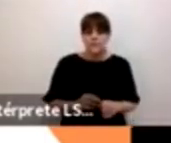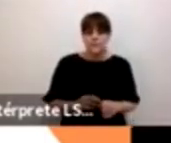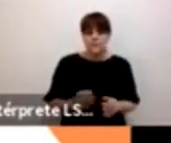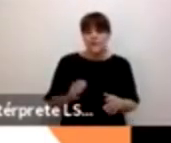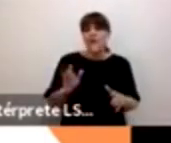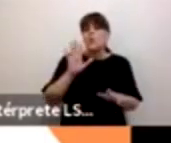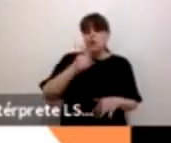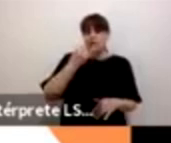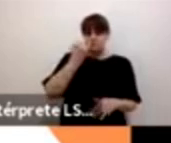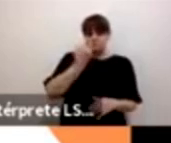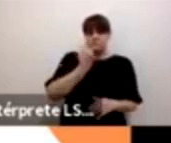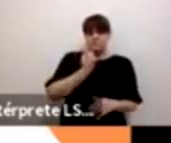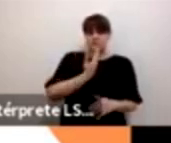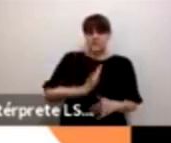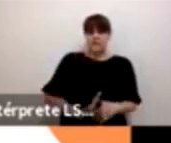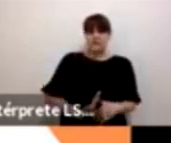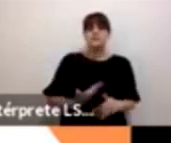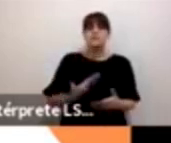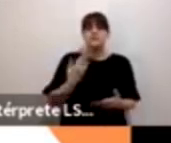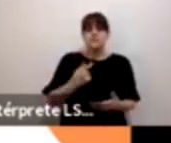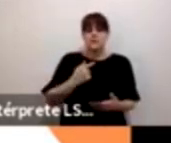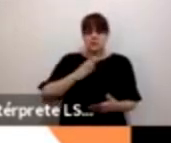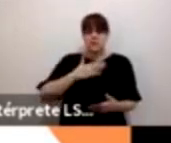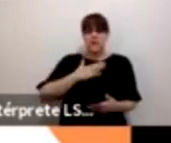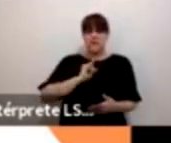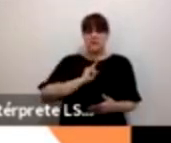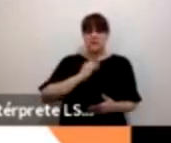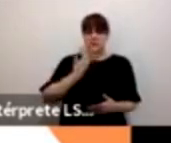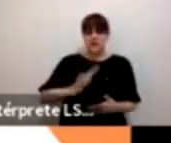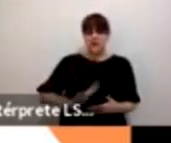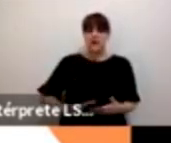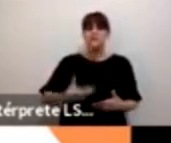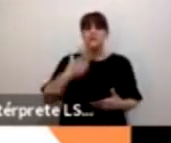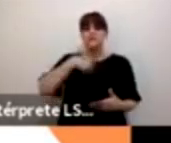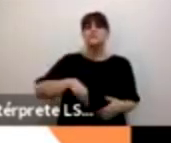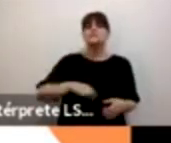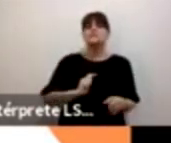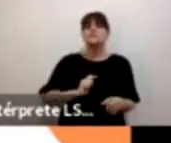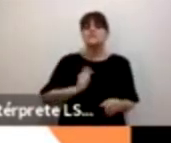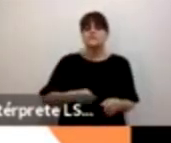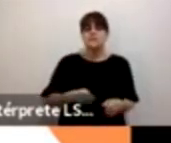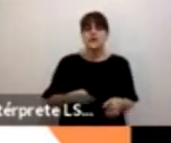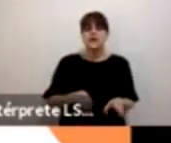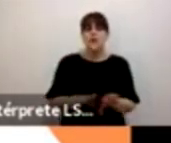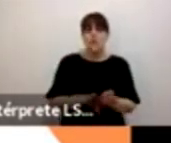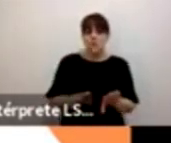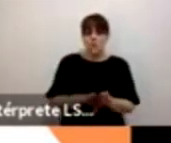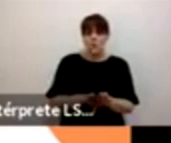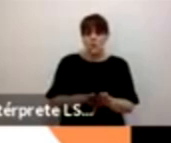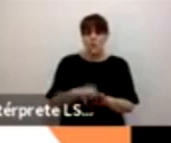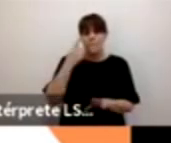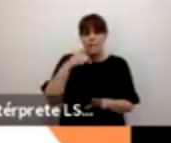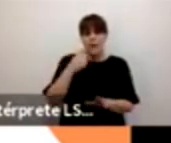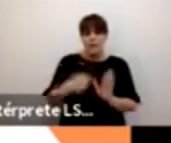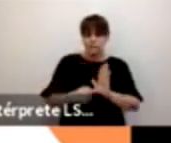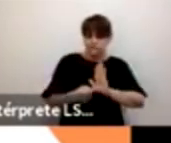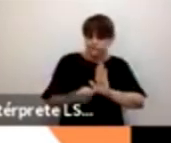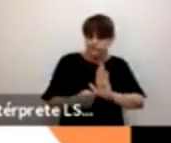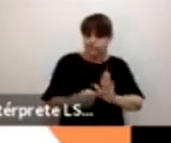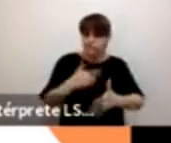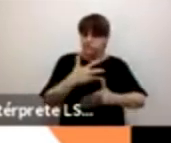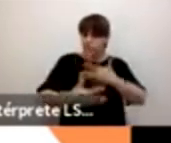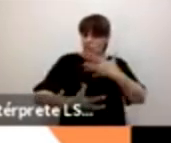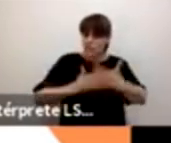sexogenéricas, lograremos no solo abordar, erradicar y desmantelar la violencia de género, sino